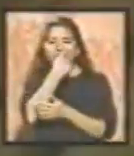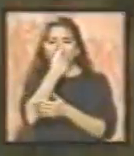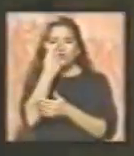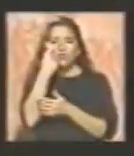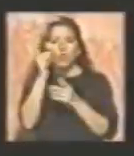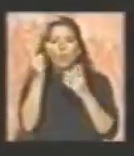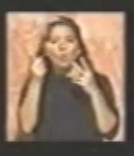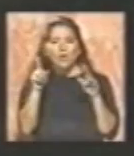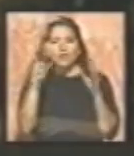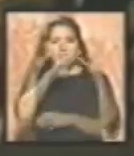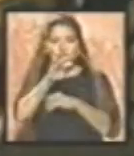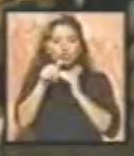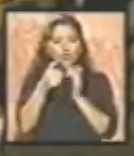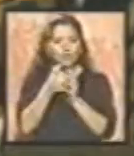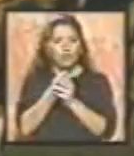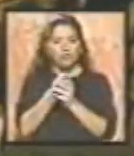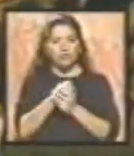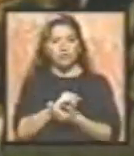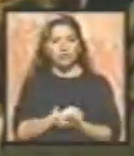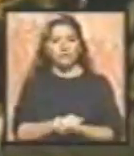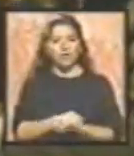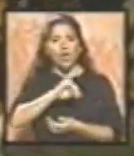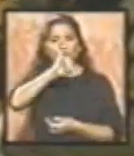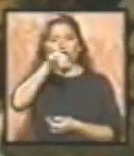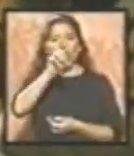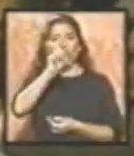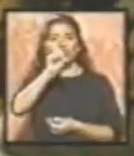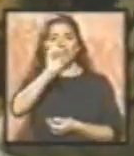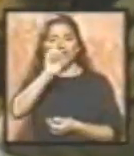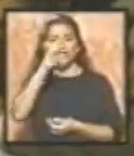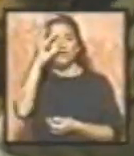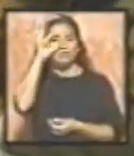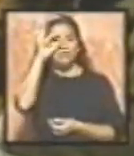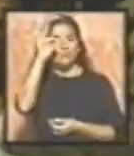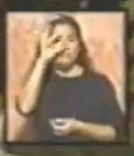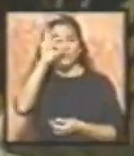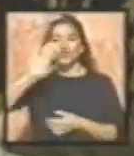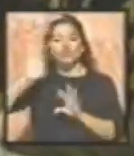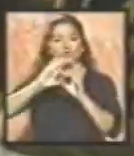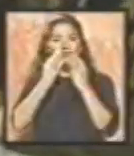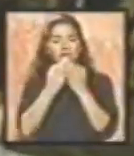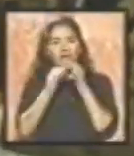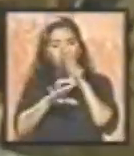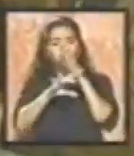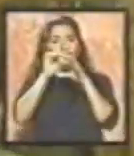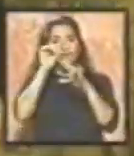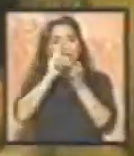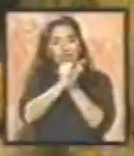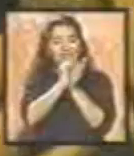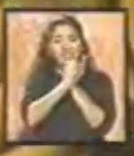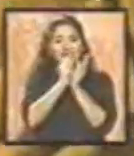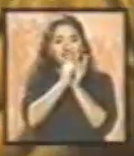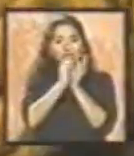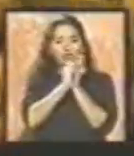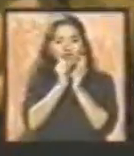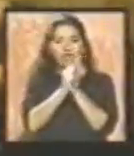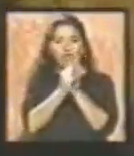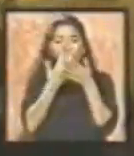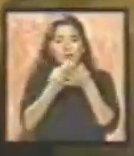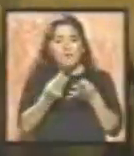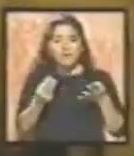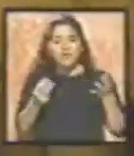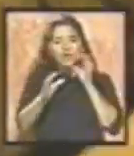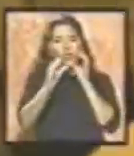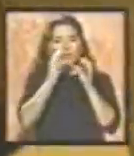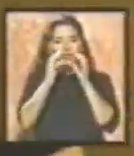cuando se apagaron. José, John, Kuhn y su familia, han encontrado en la danfilología, un instrumento de